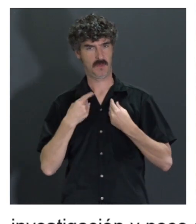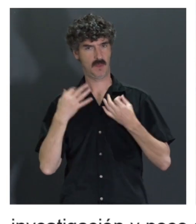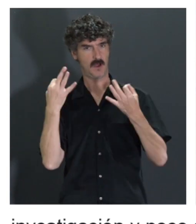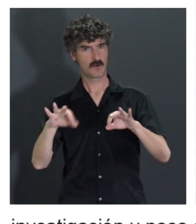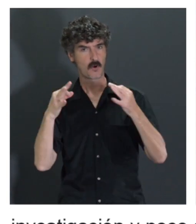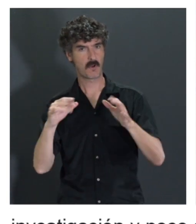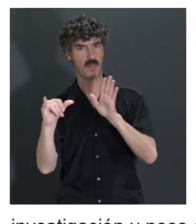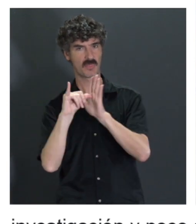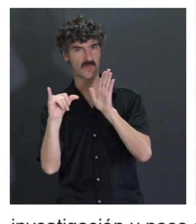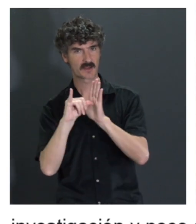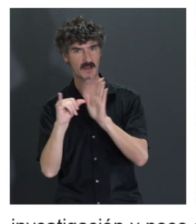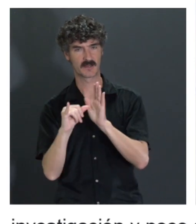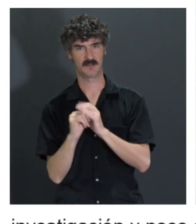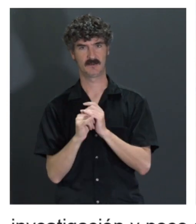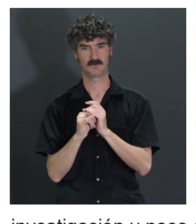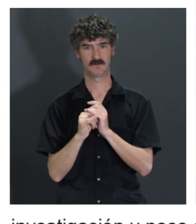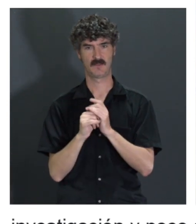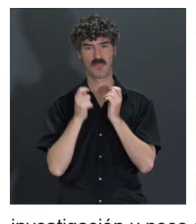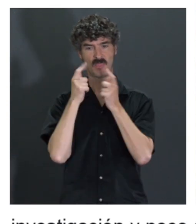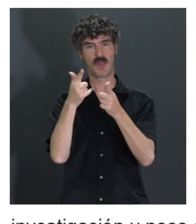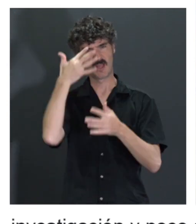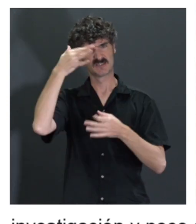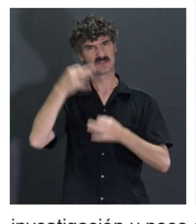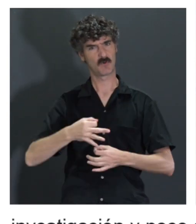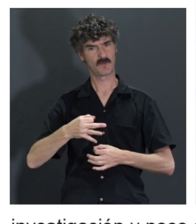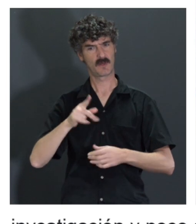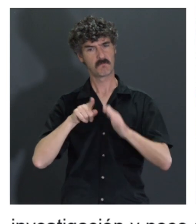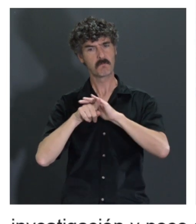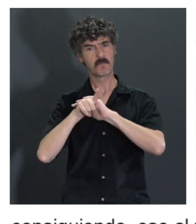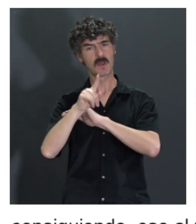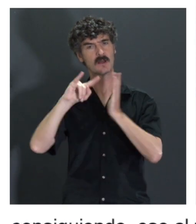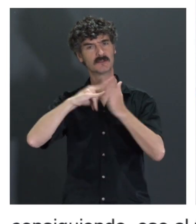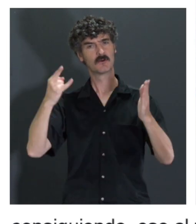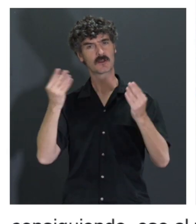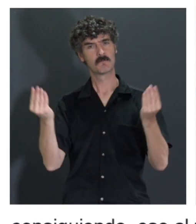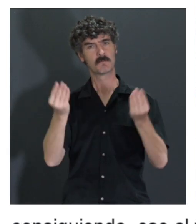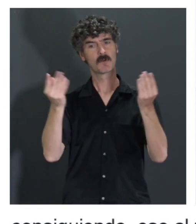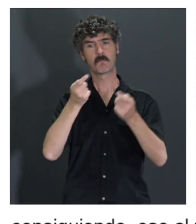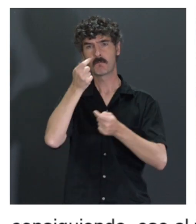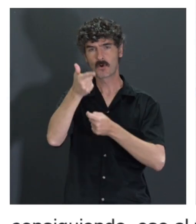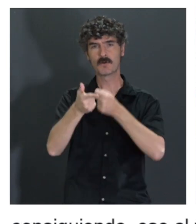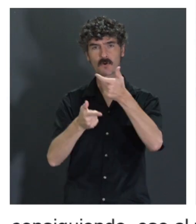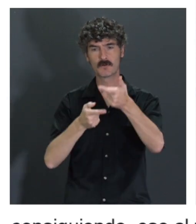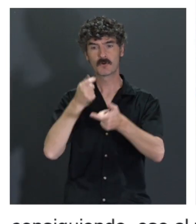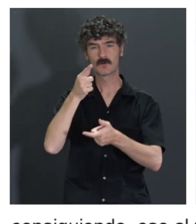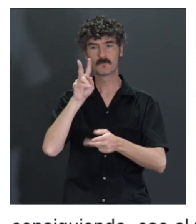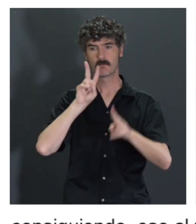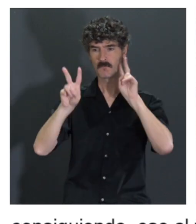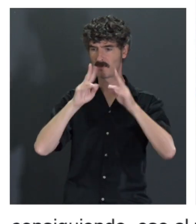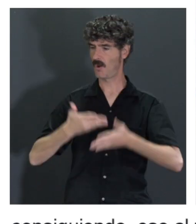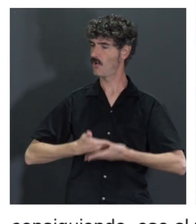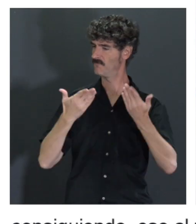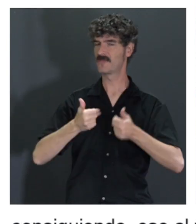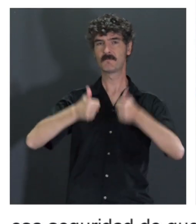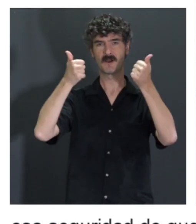cercanía y transmite esa seguridad de que vas viendo cómo avanza la tecnología y poco a poco se ve que la gente va confiando más,